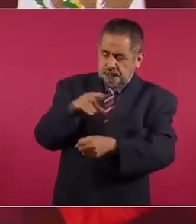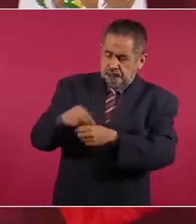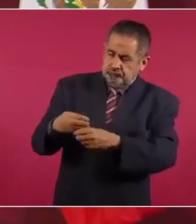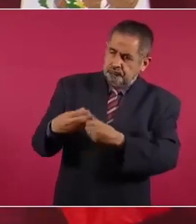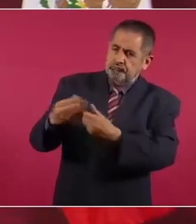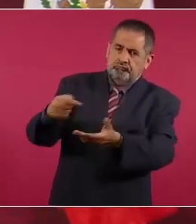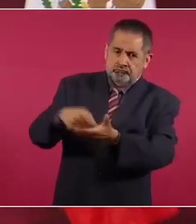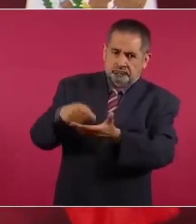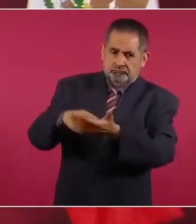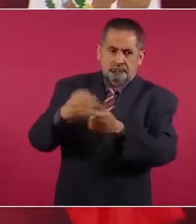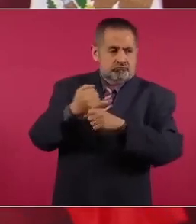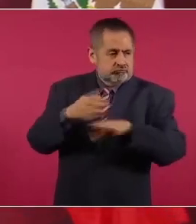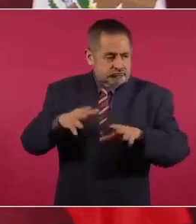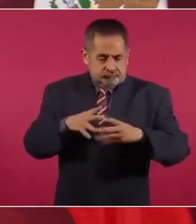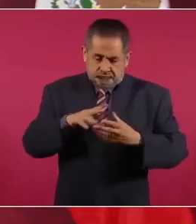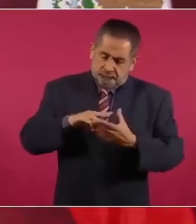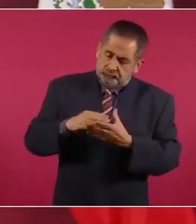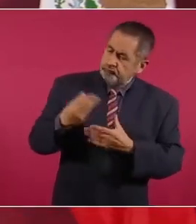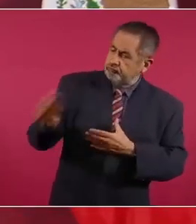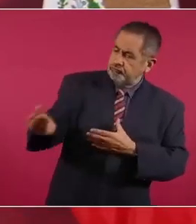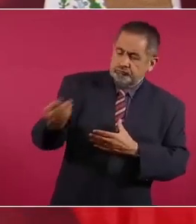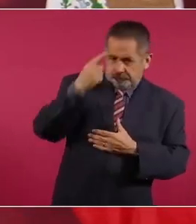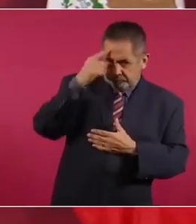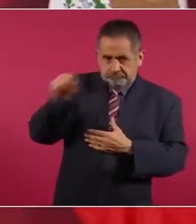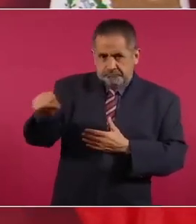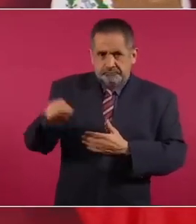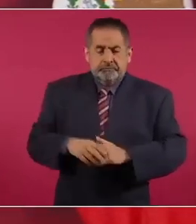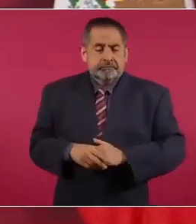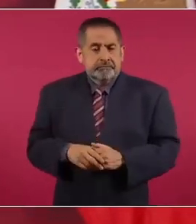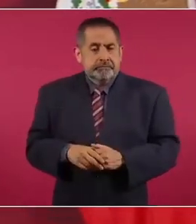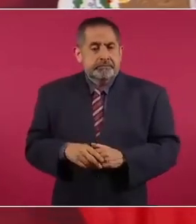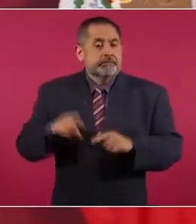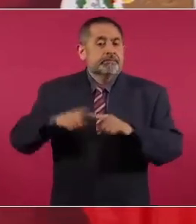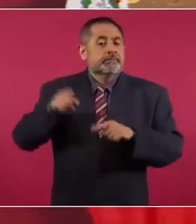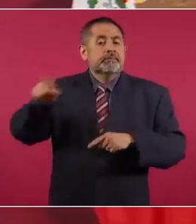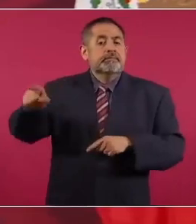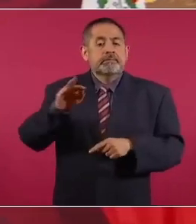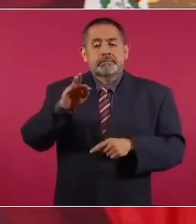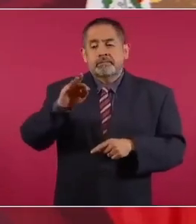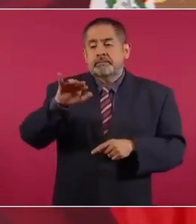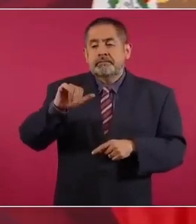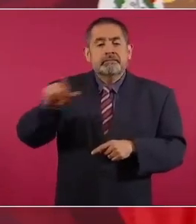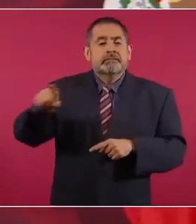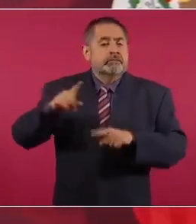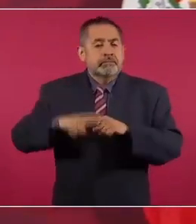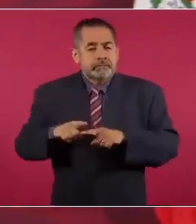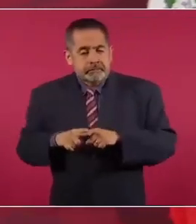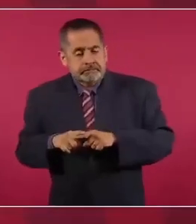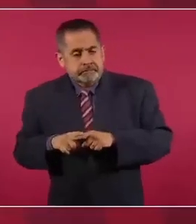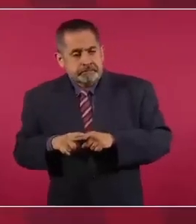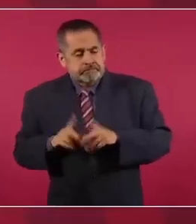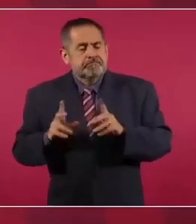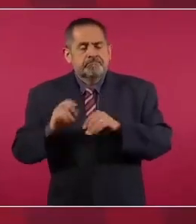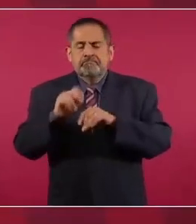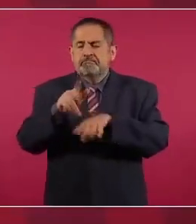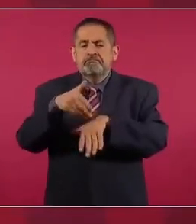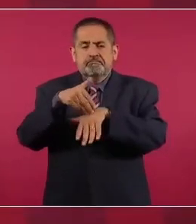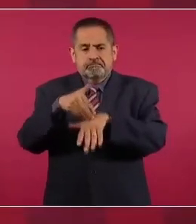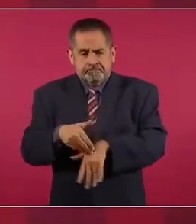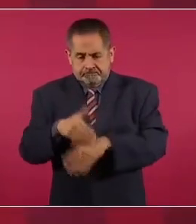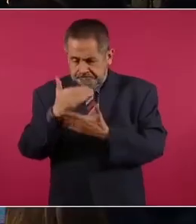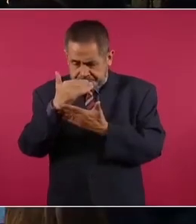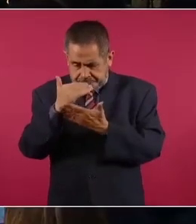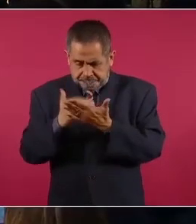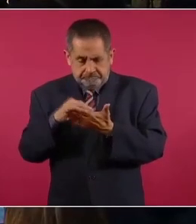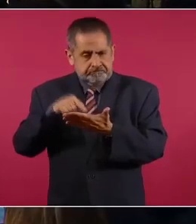el informe y lo que hace el fiscal es ajustarse a ese